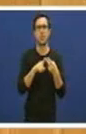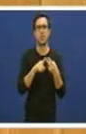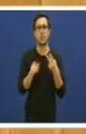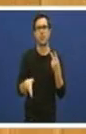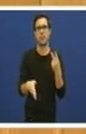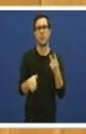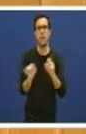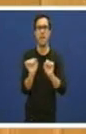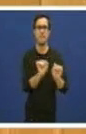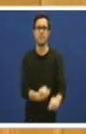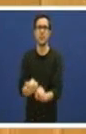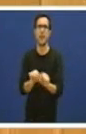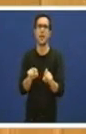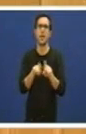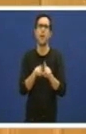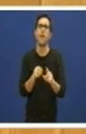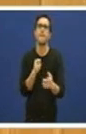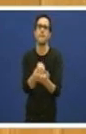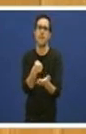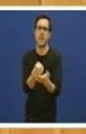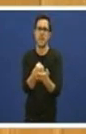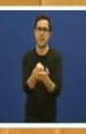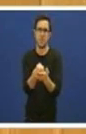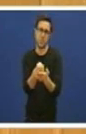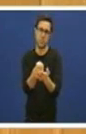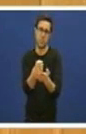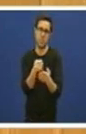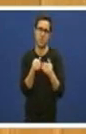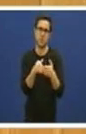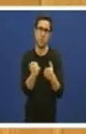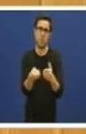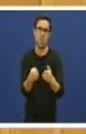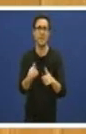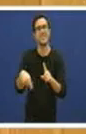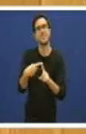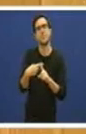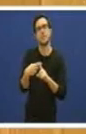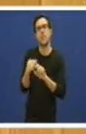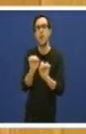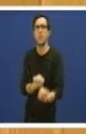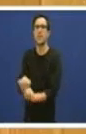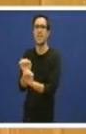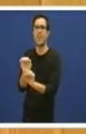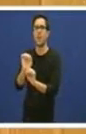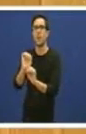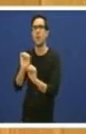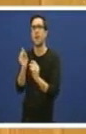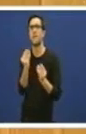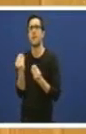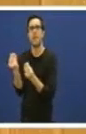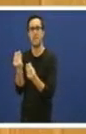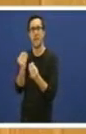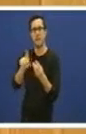financiamento aos buques. O terceiro, a inovación e a protección ao medio ambiente. O cuarto,